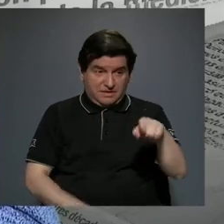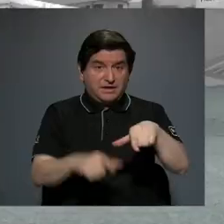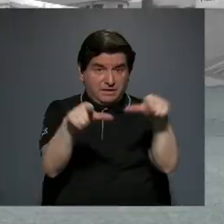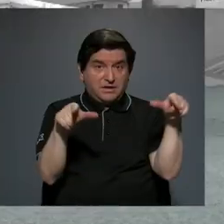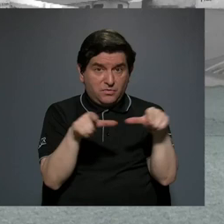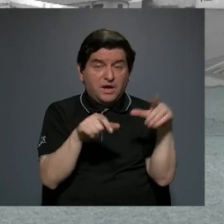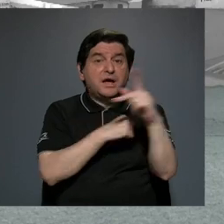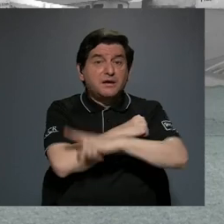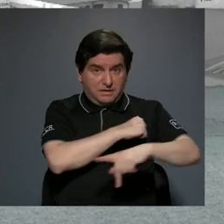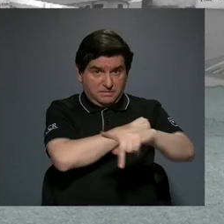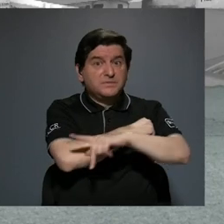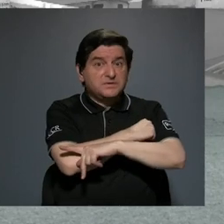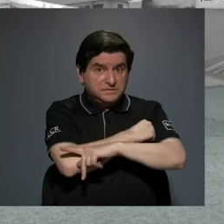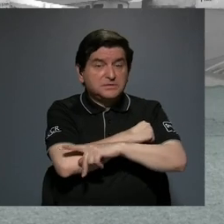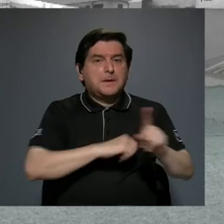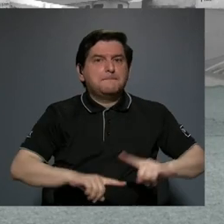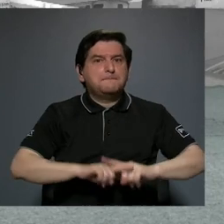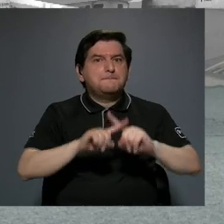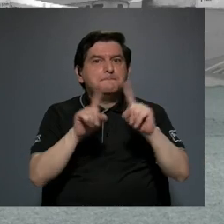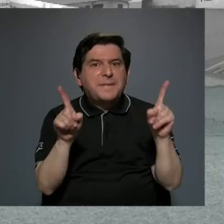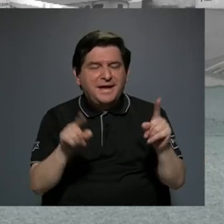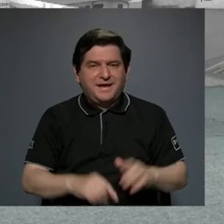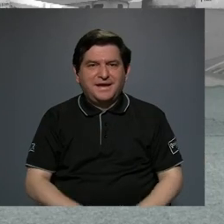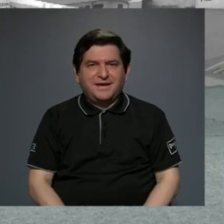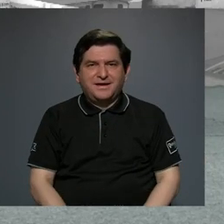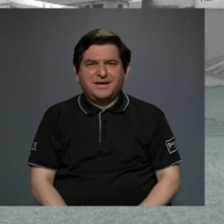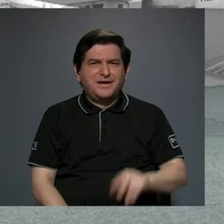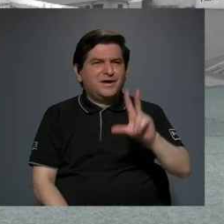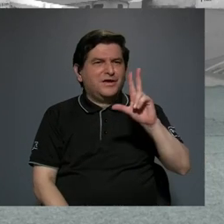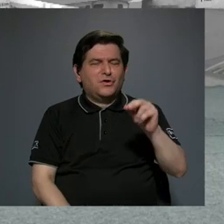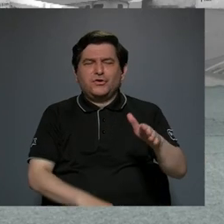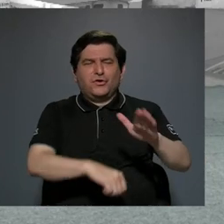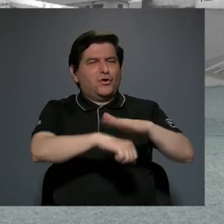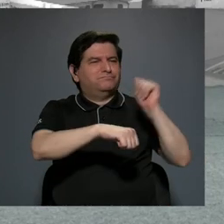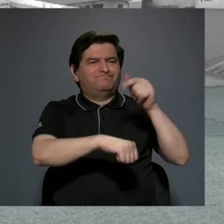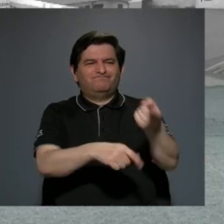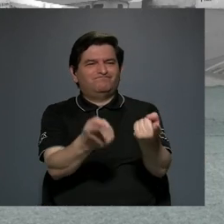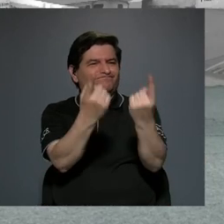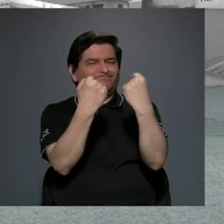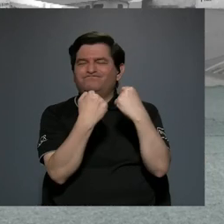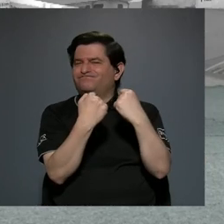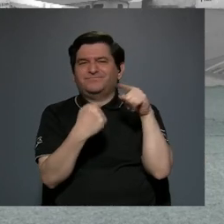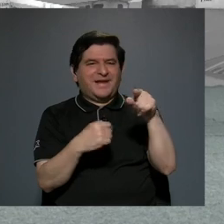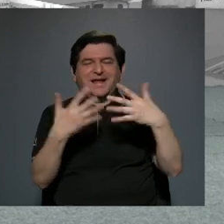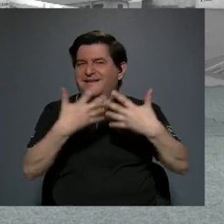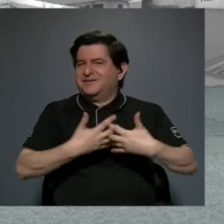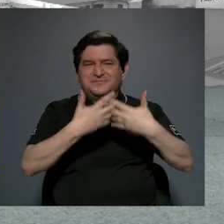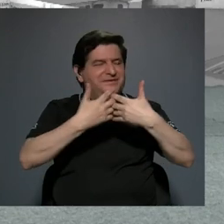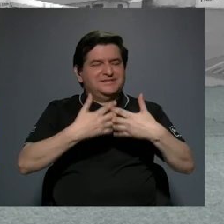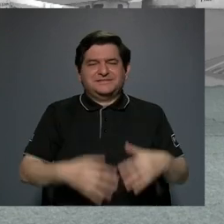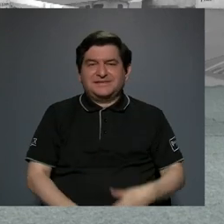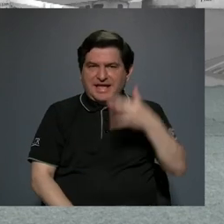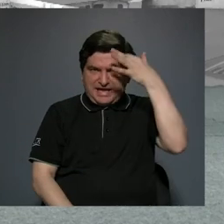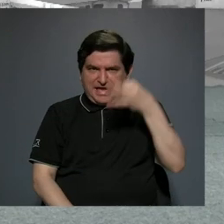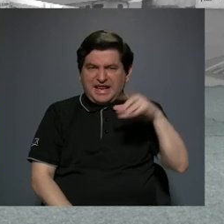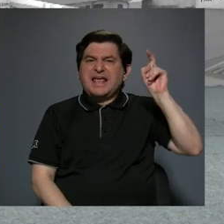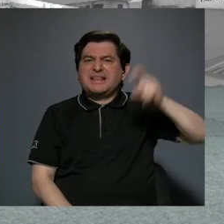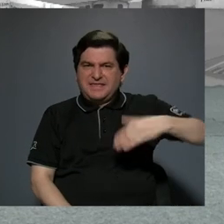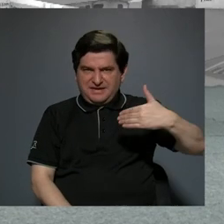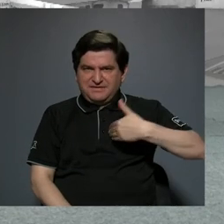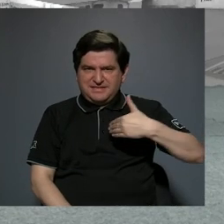zona y del país, pero no, no lo hemos llamado a su incorporación porque creemos que esto debe tener